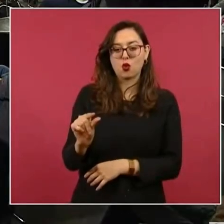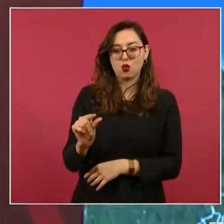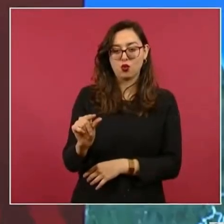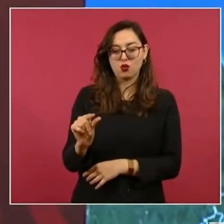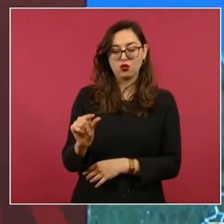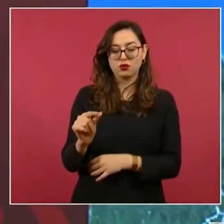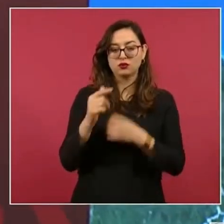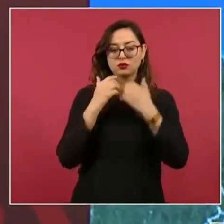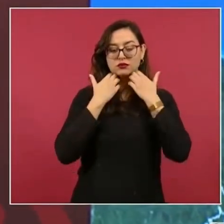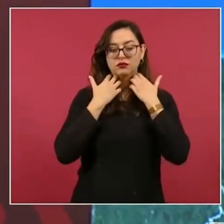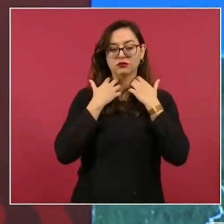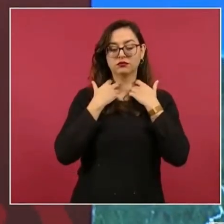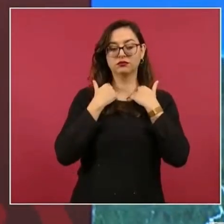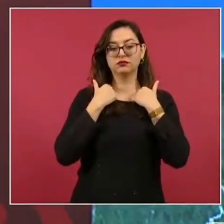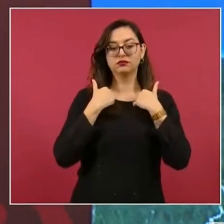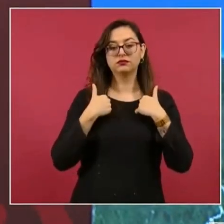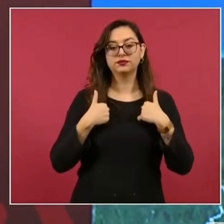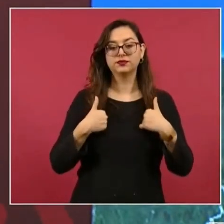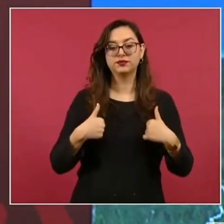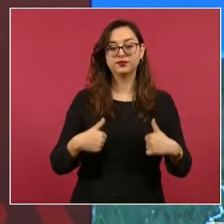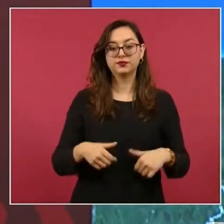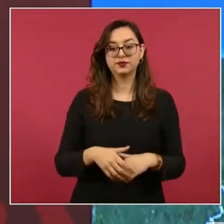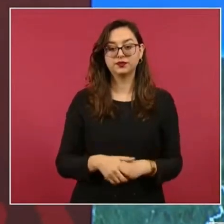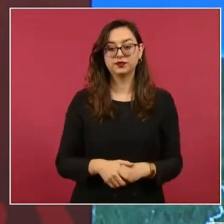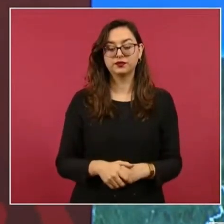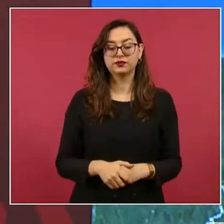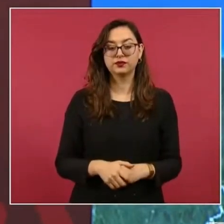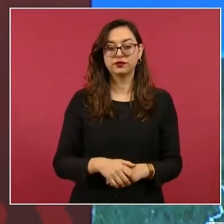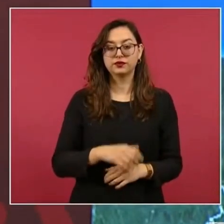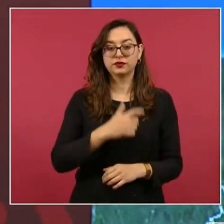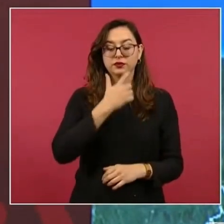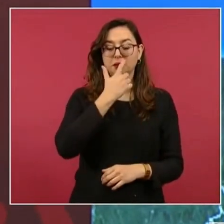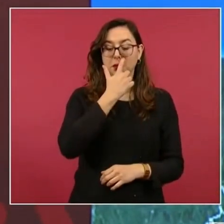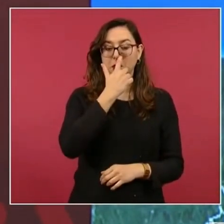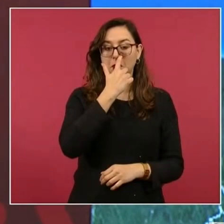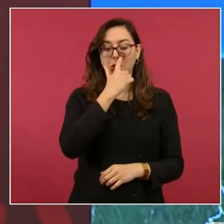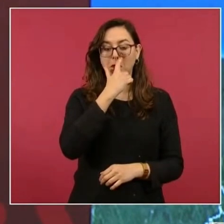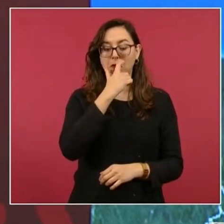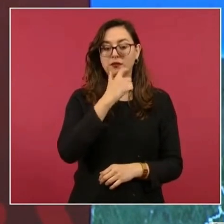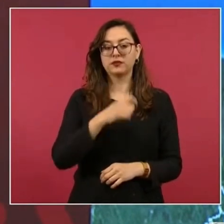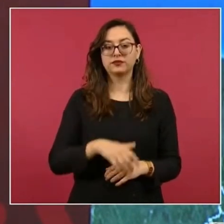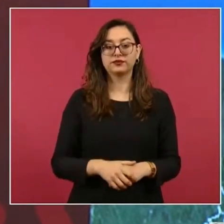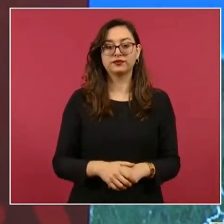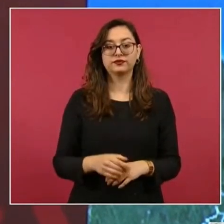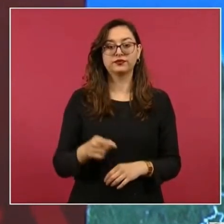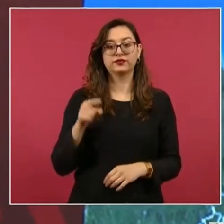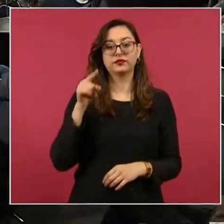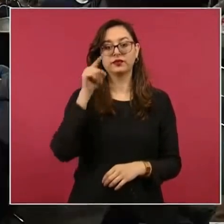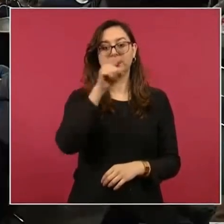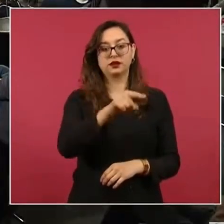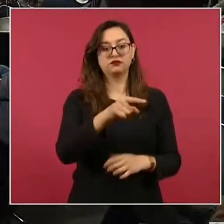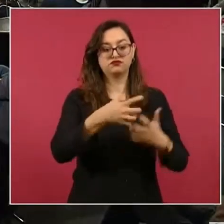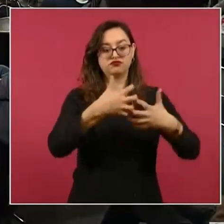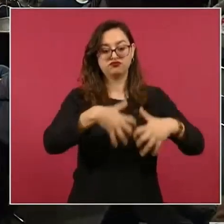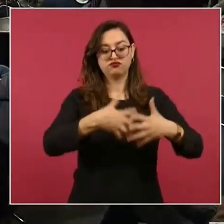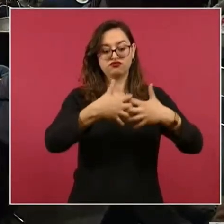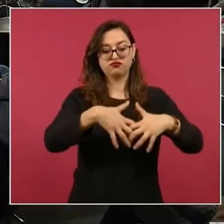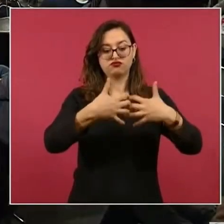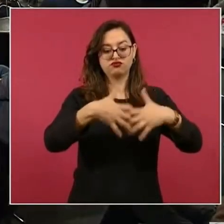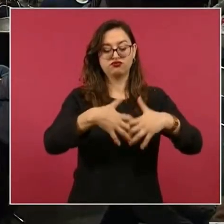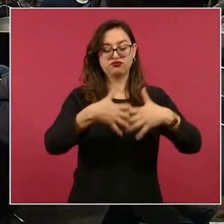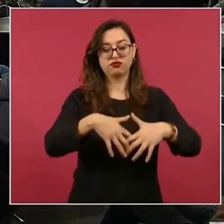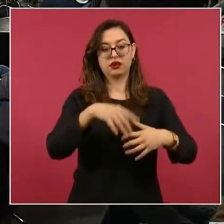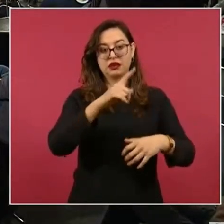se va a producir, ya se está produciendo en la refinería que tenemos en